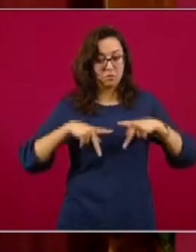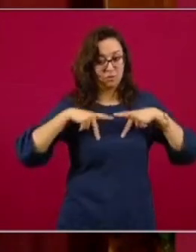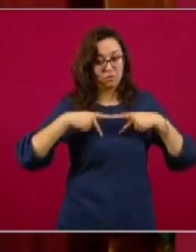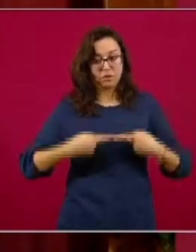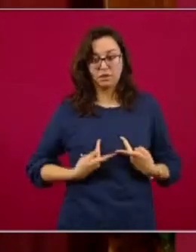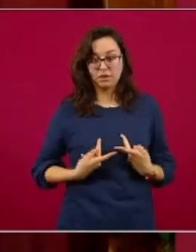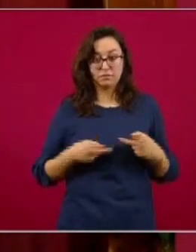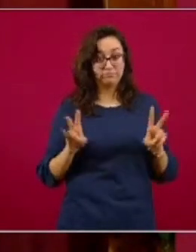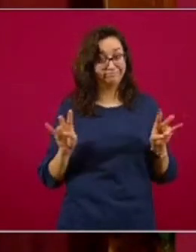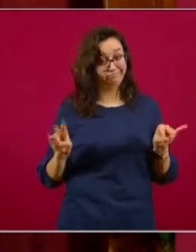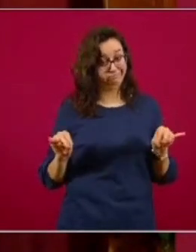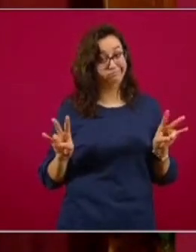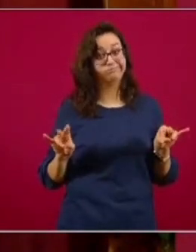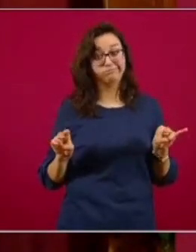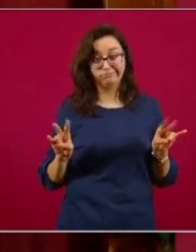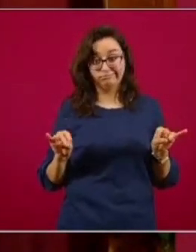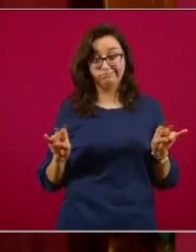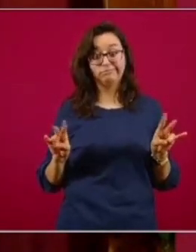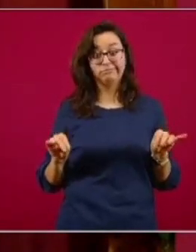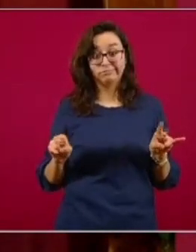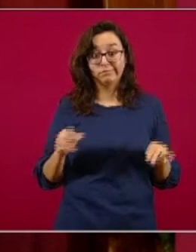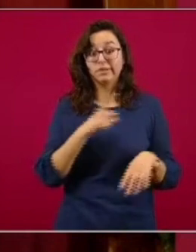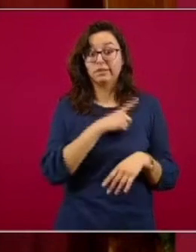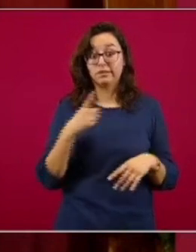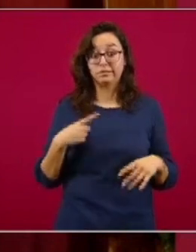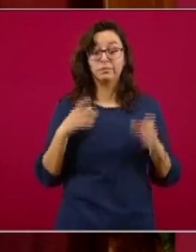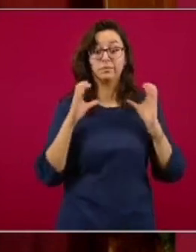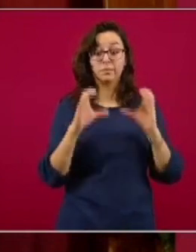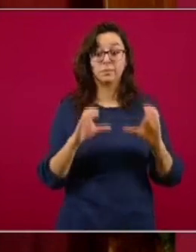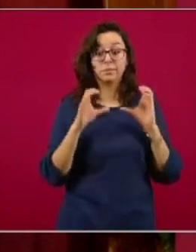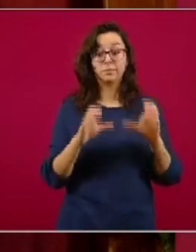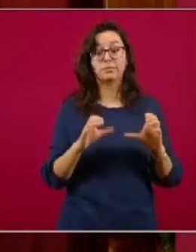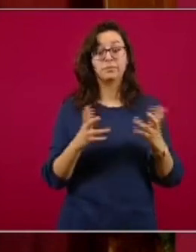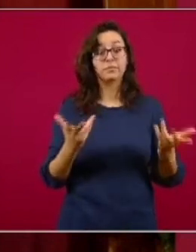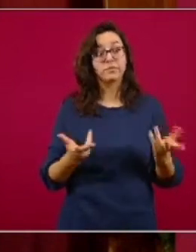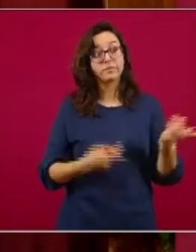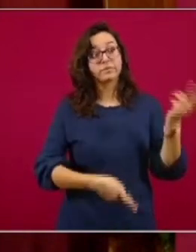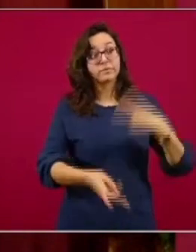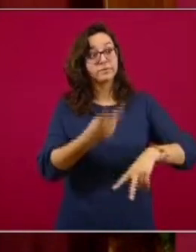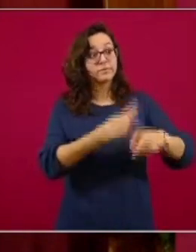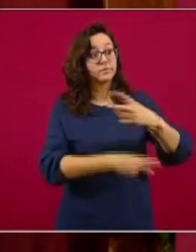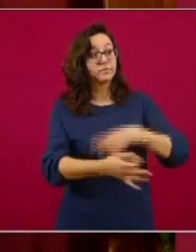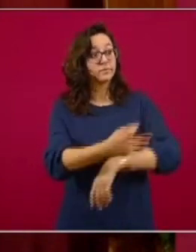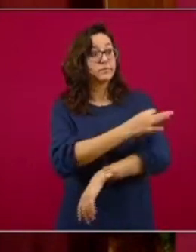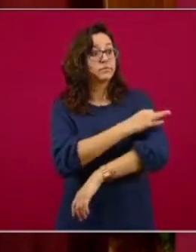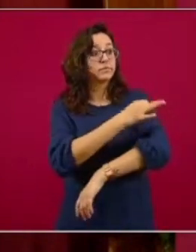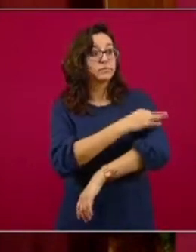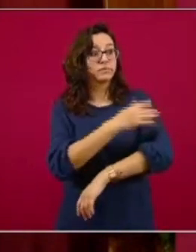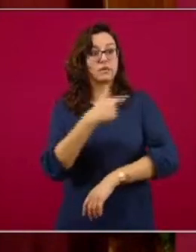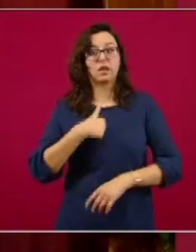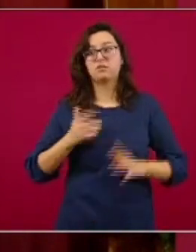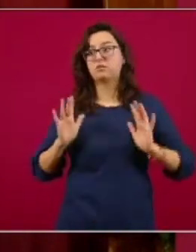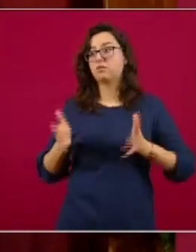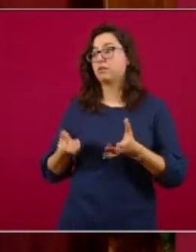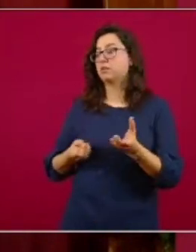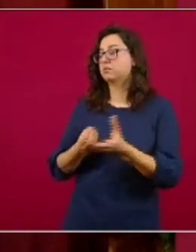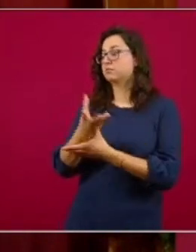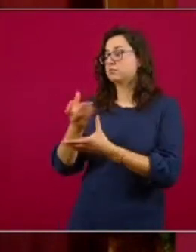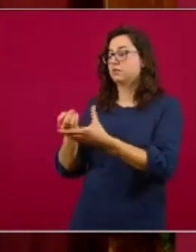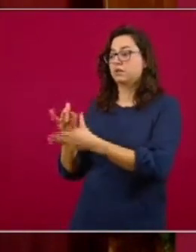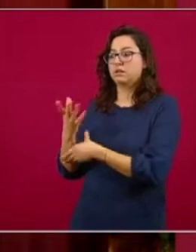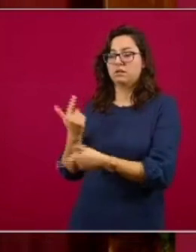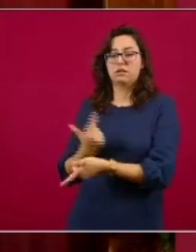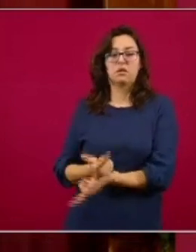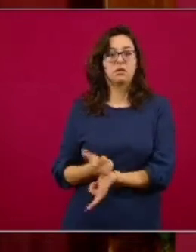descuidarnos, no debemos bajar la guardia. No porque venga la vacuna, yo ya siento que puedo salir y